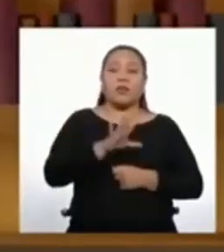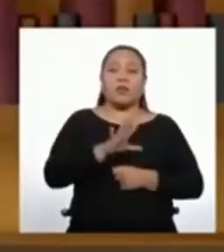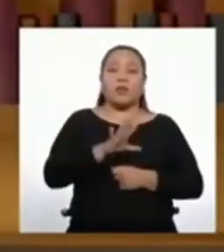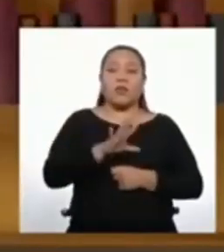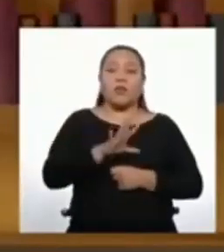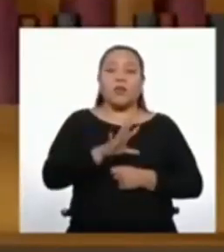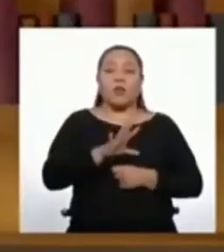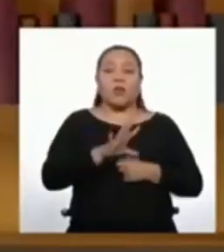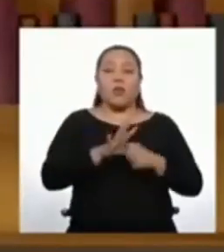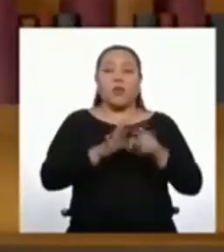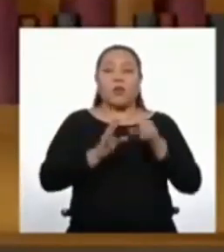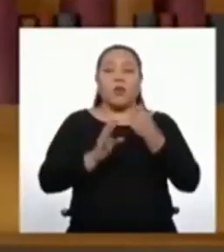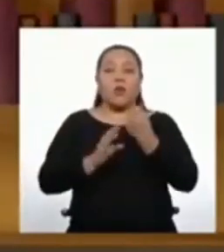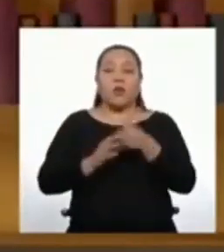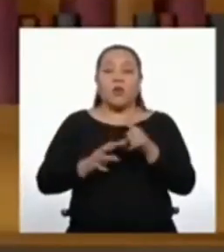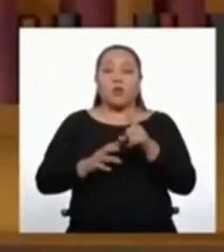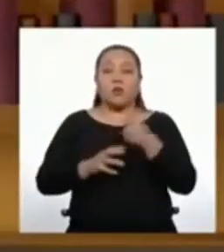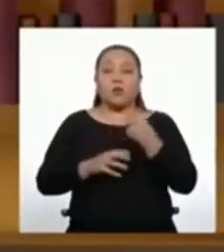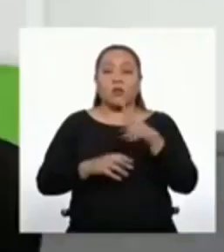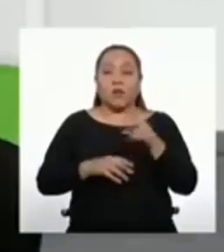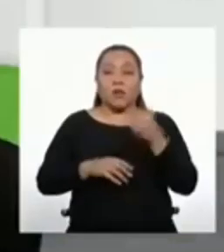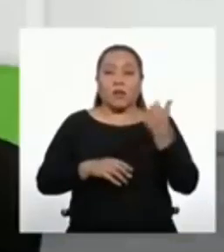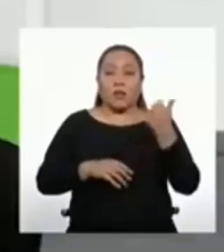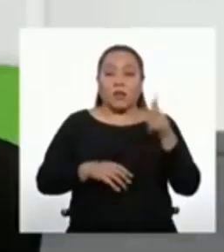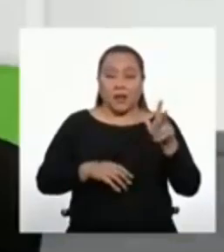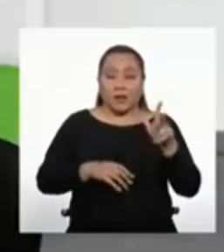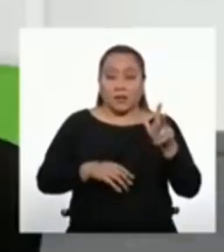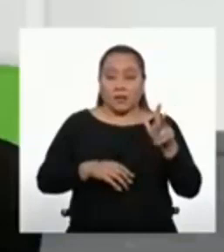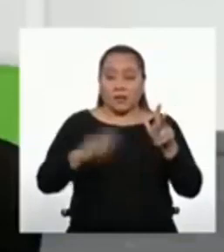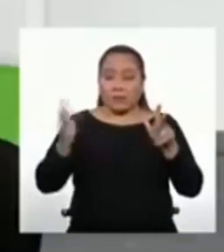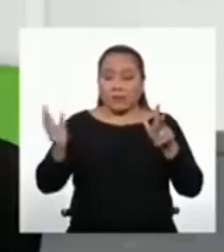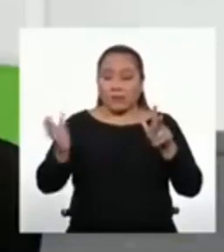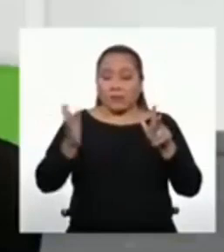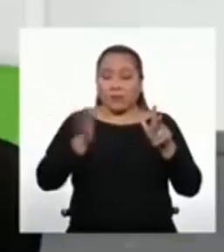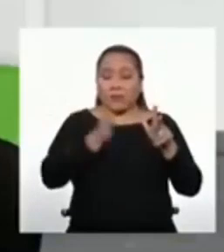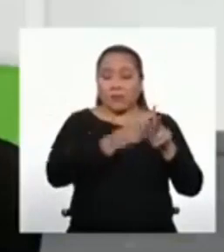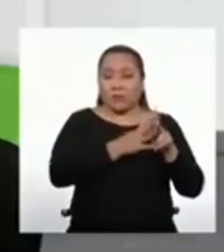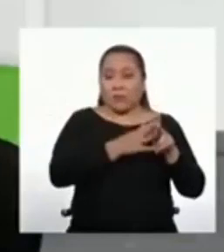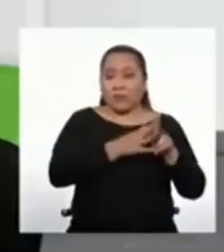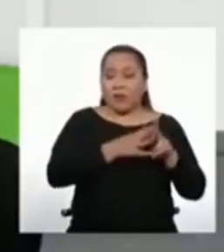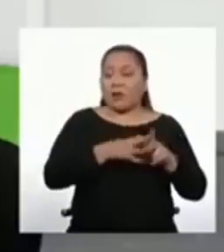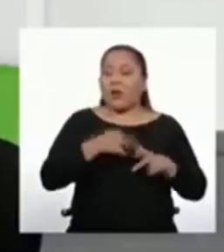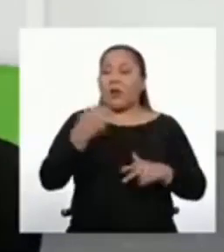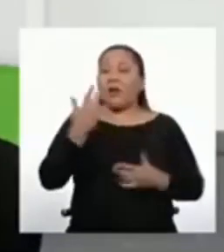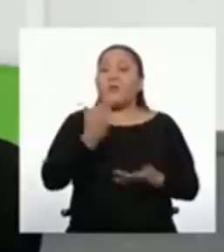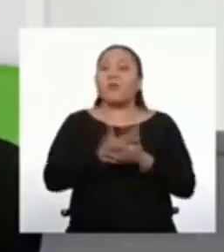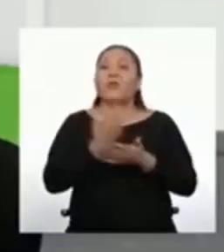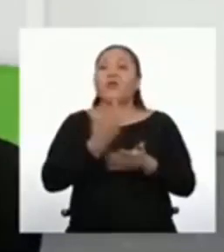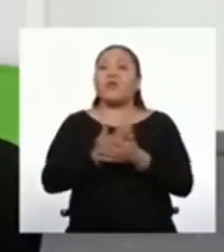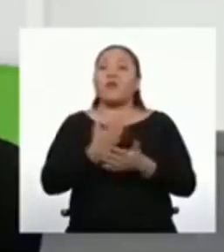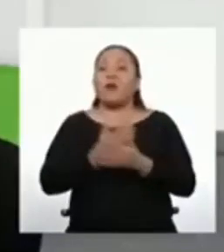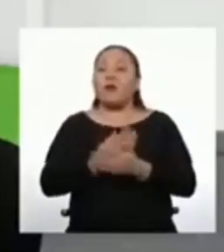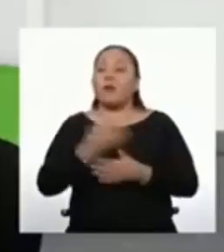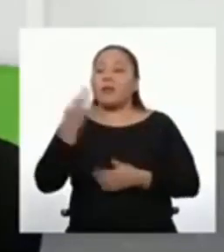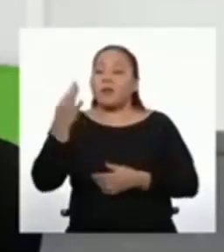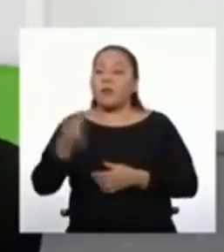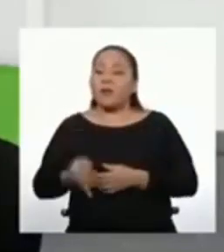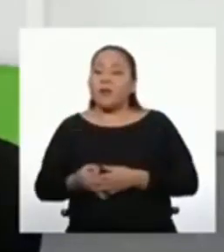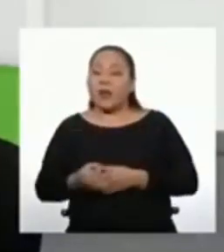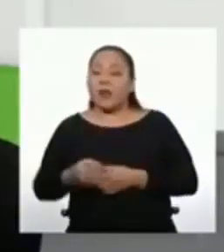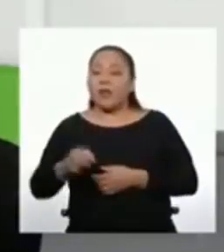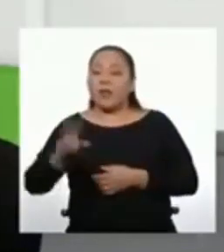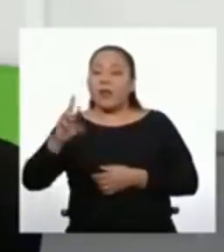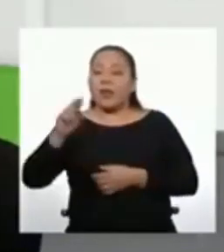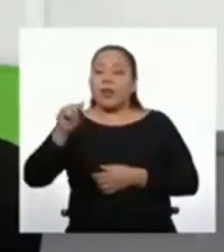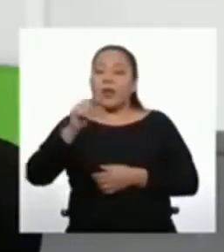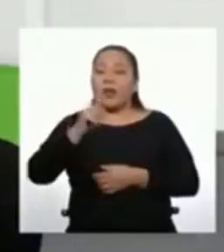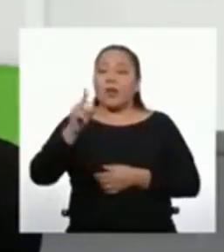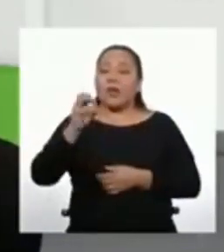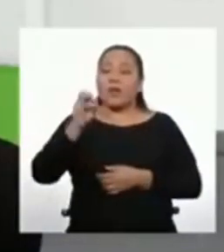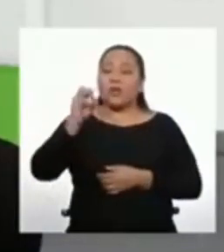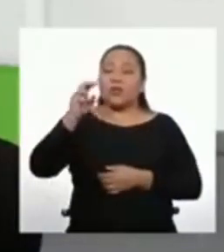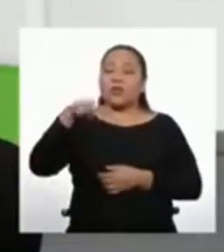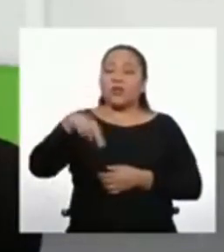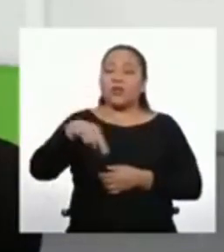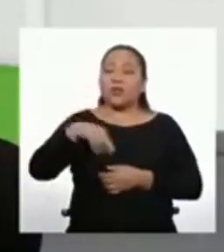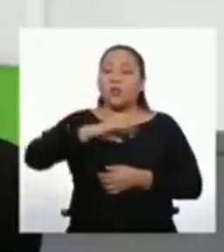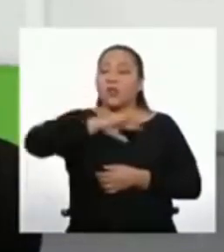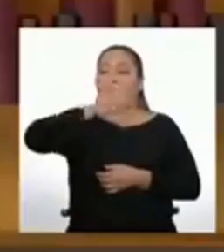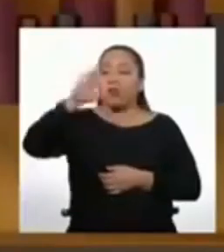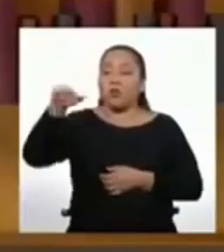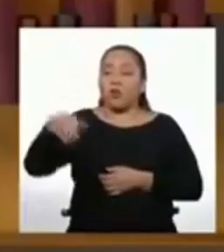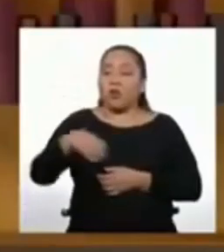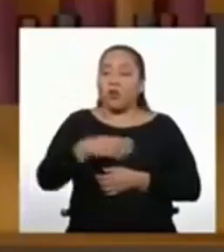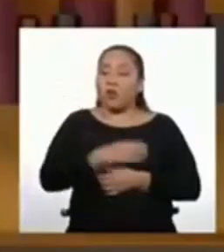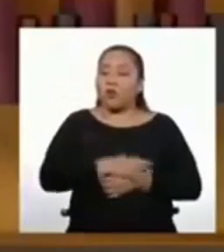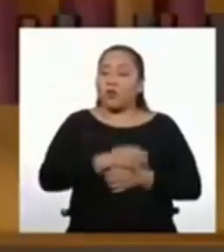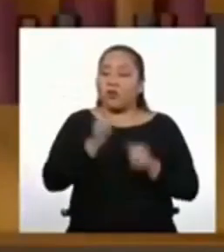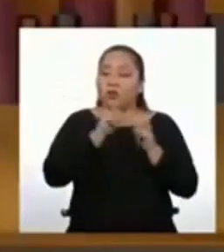7, 11, 13. Nos tocaría entonces corroborar si hay una razón aritmética entre todos los números de